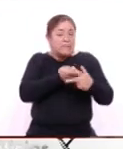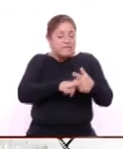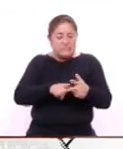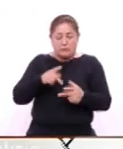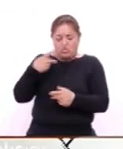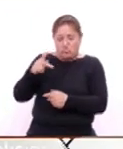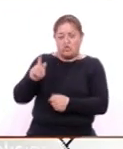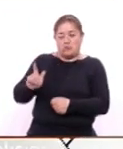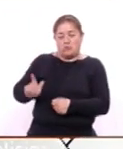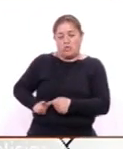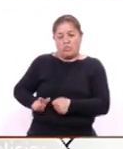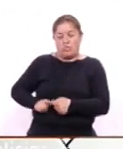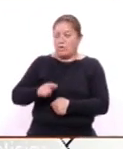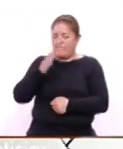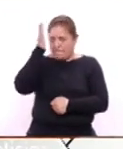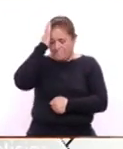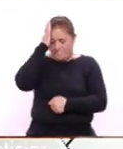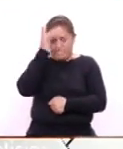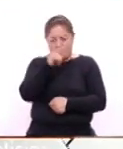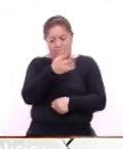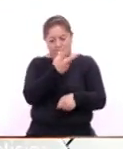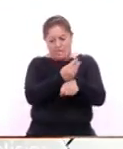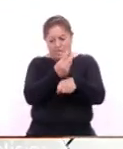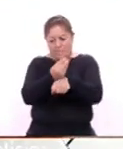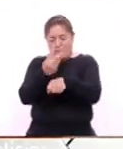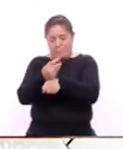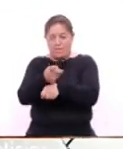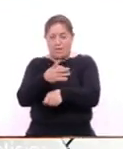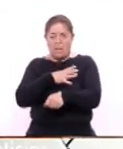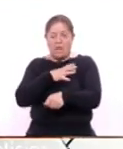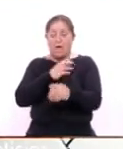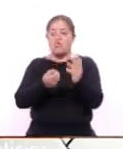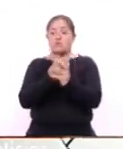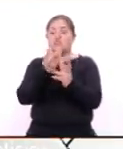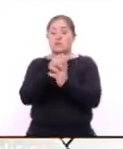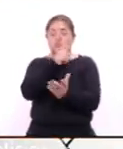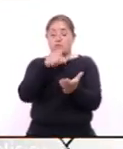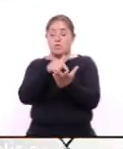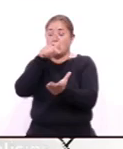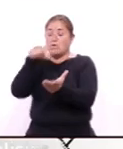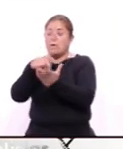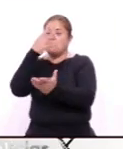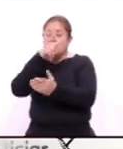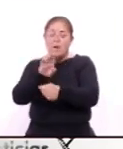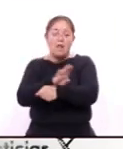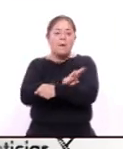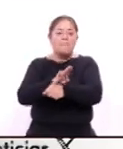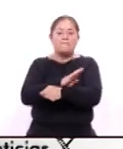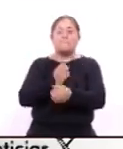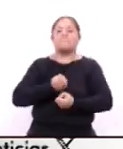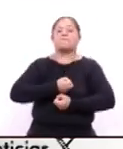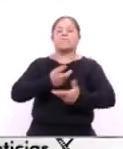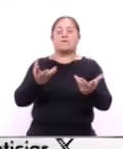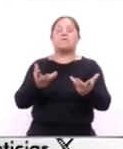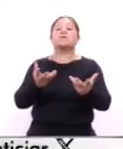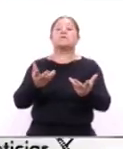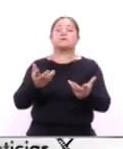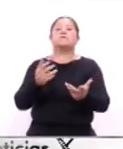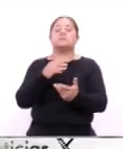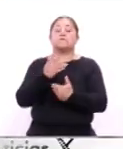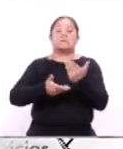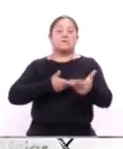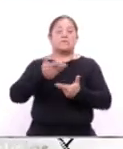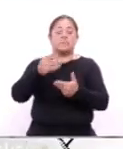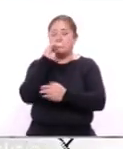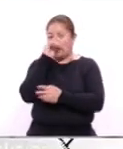de su gobierno ha priorizado la rehabilitación y construcción de nuevos espacios para brindar servicios de salud gratuitos y de